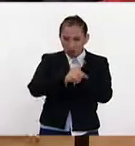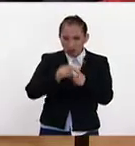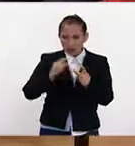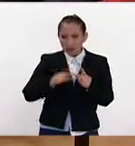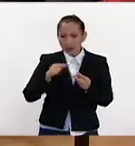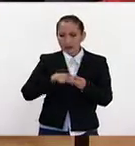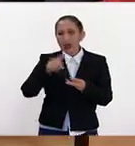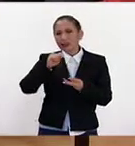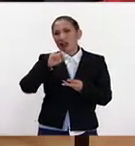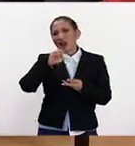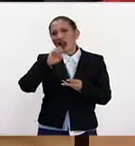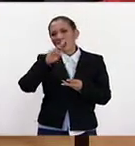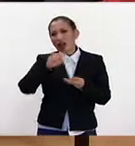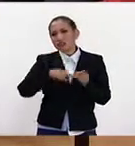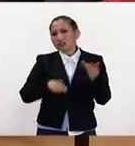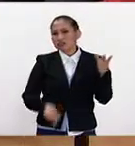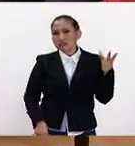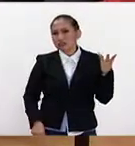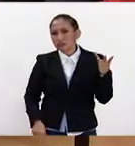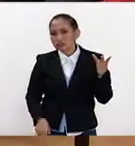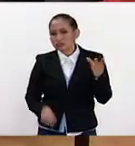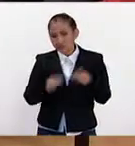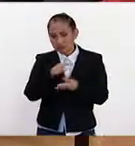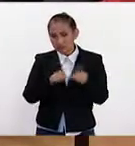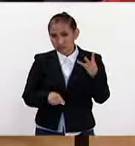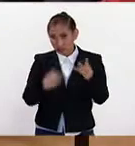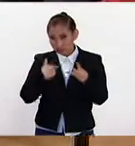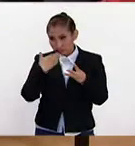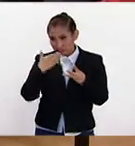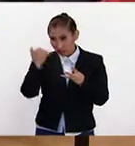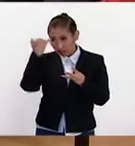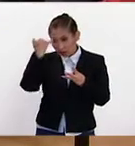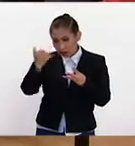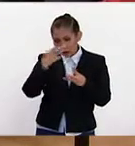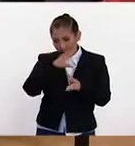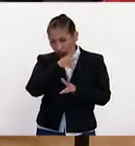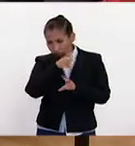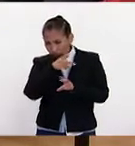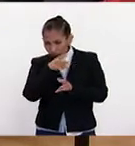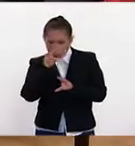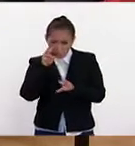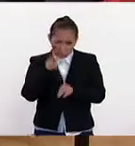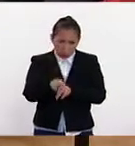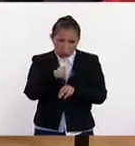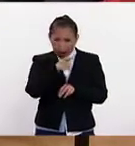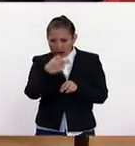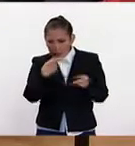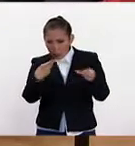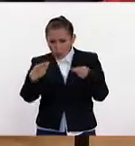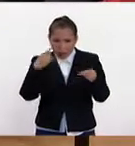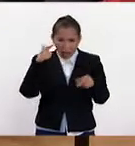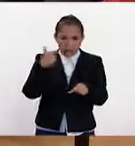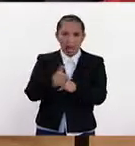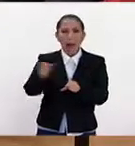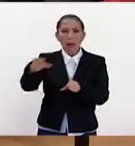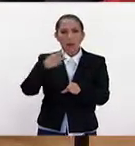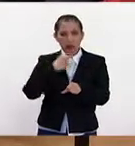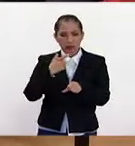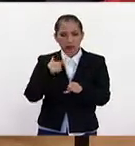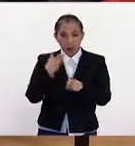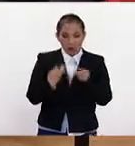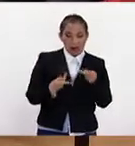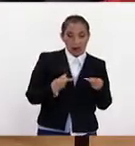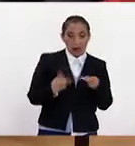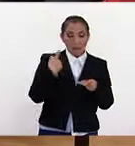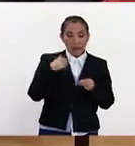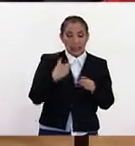lo del telecán, se ha construido mejor la idea de que es una estrategia política a la hora de